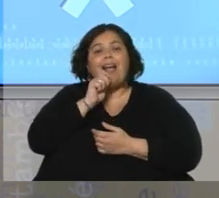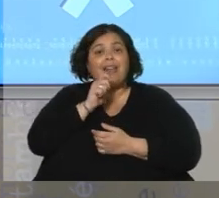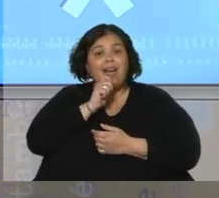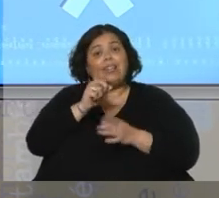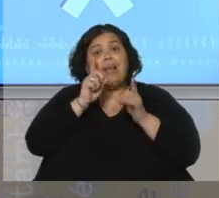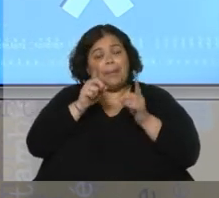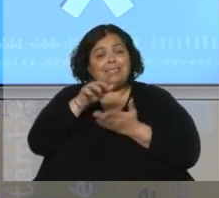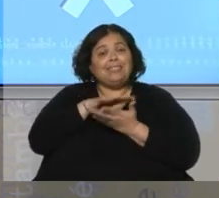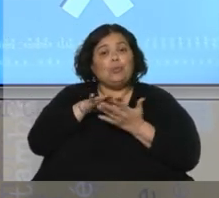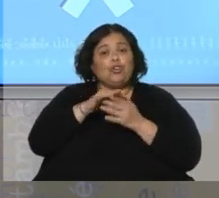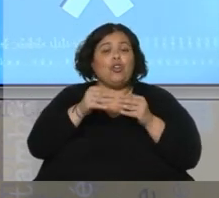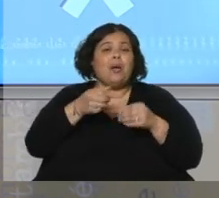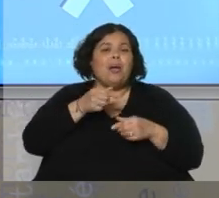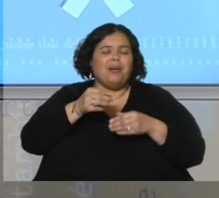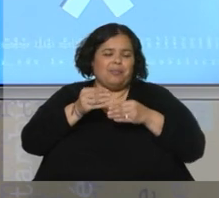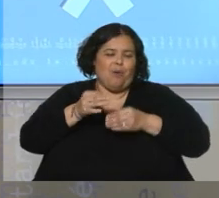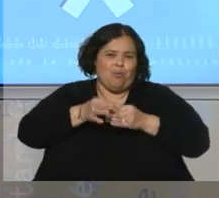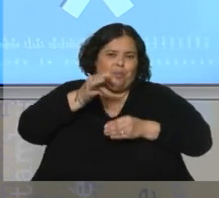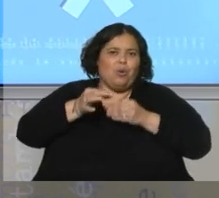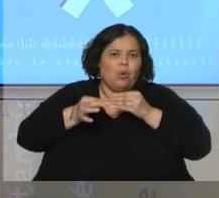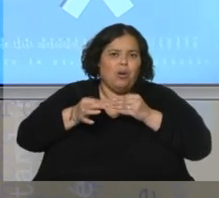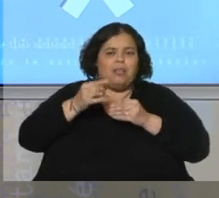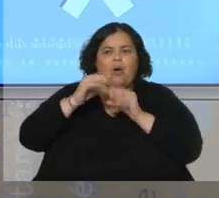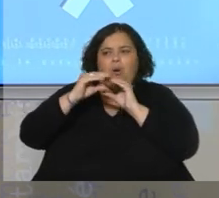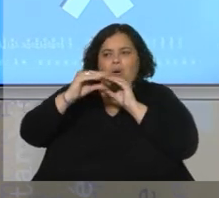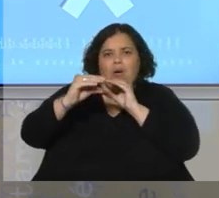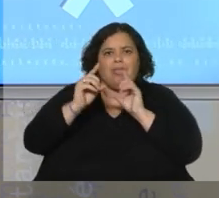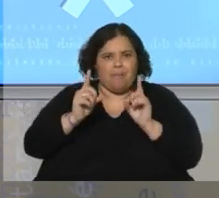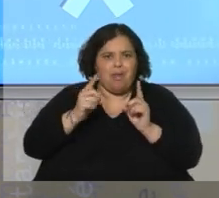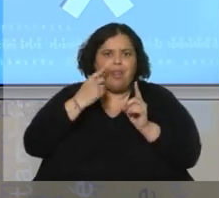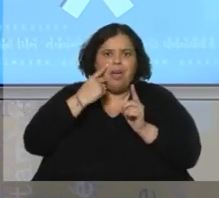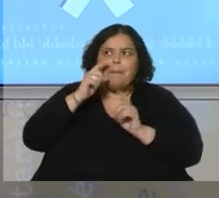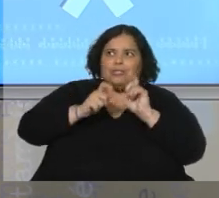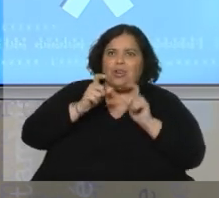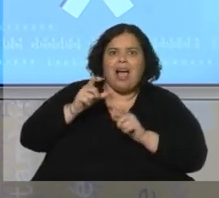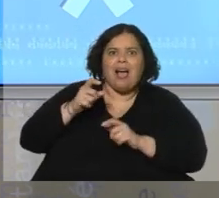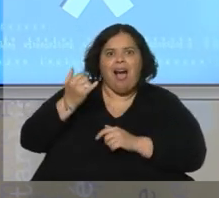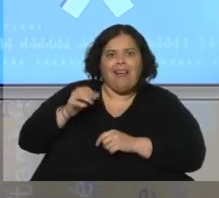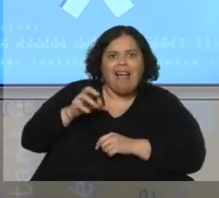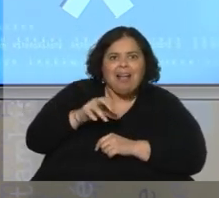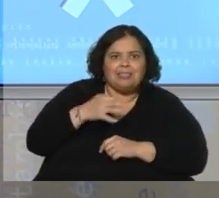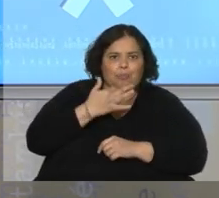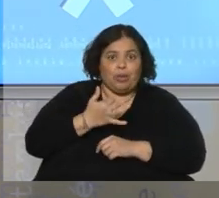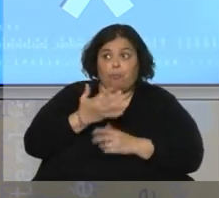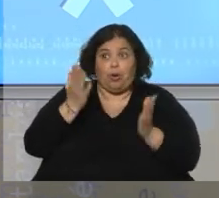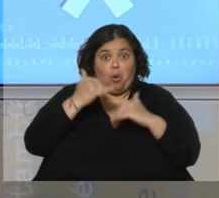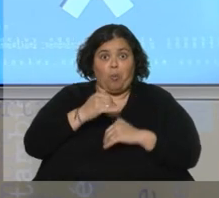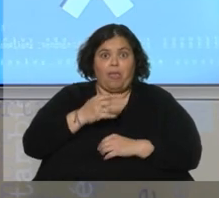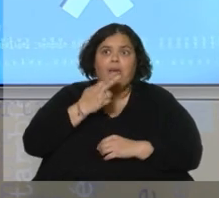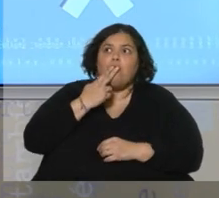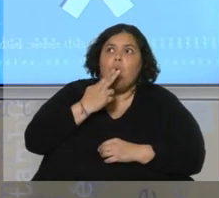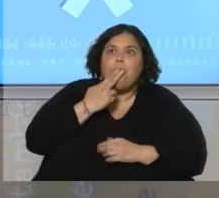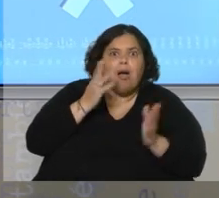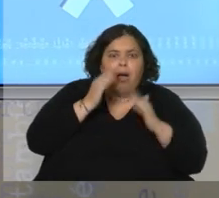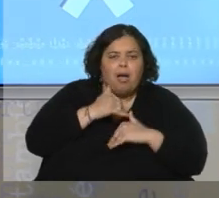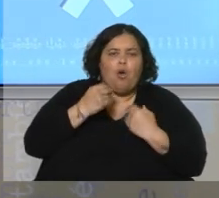vaporizadores que se utilizan para los pacientes, entonces, los oncológicos que no pueden fumar y entonces necesitan justamente inhalar a través